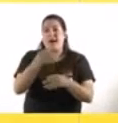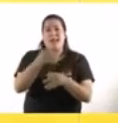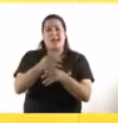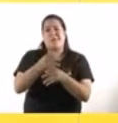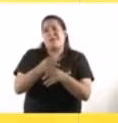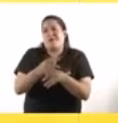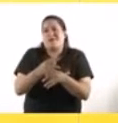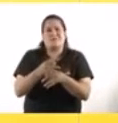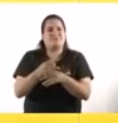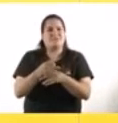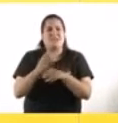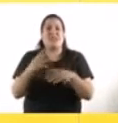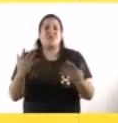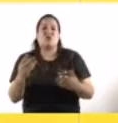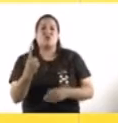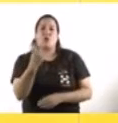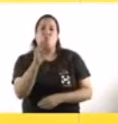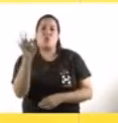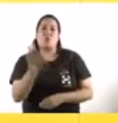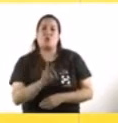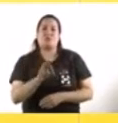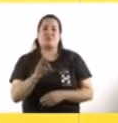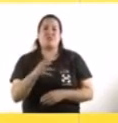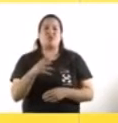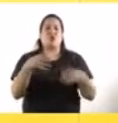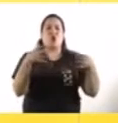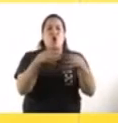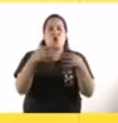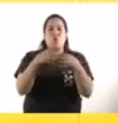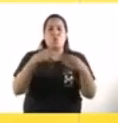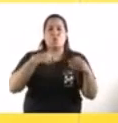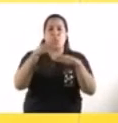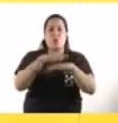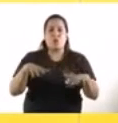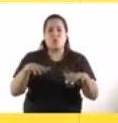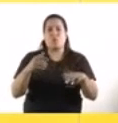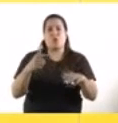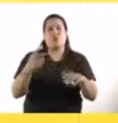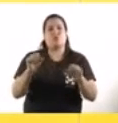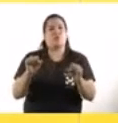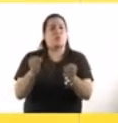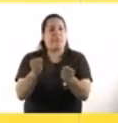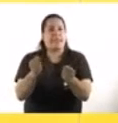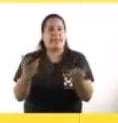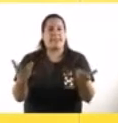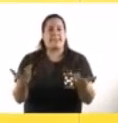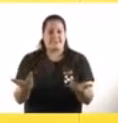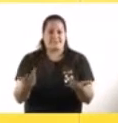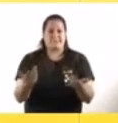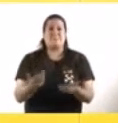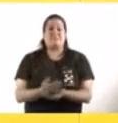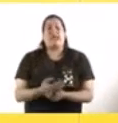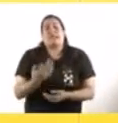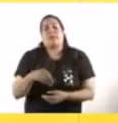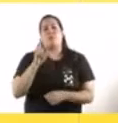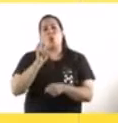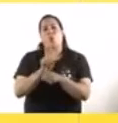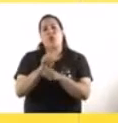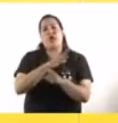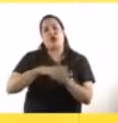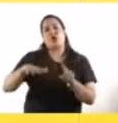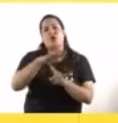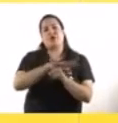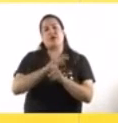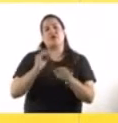de las burbujas solamente suspendidas, así que vamos a seguir cuidándonos, cuidando el contexto pero siempre mirando por supuesto las